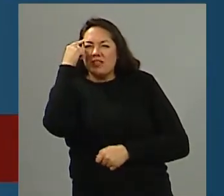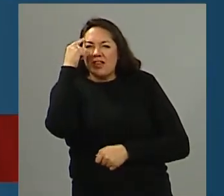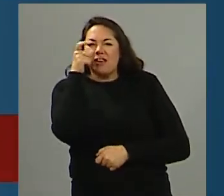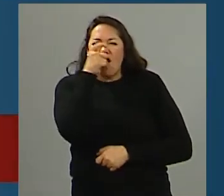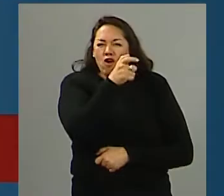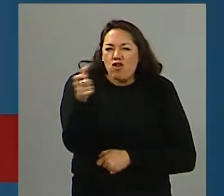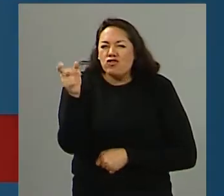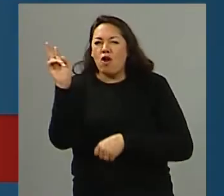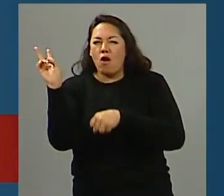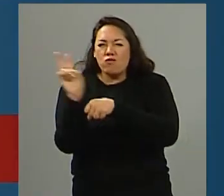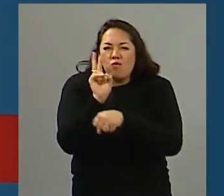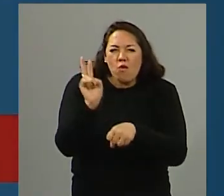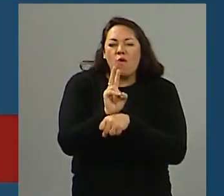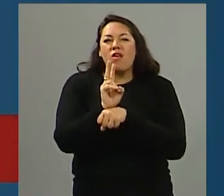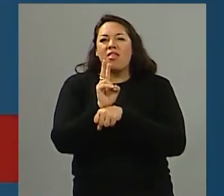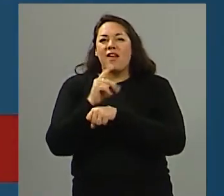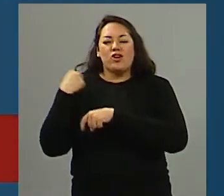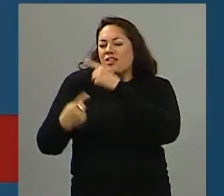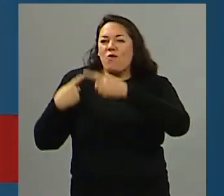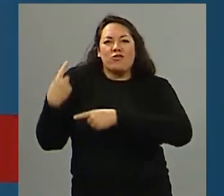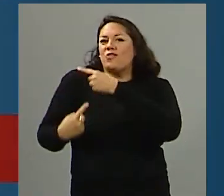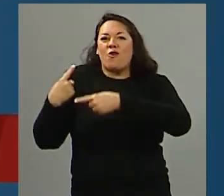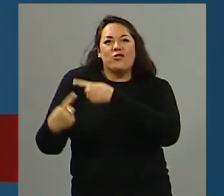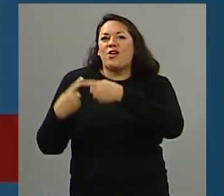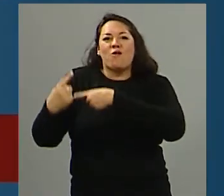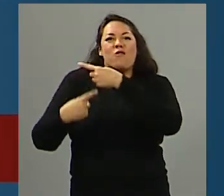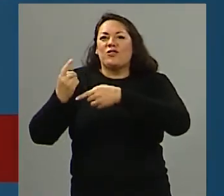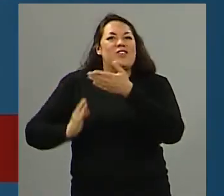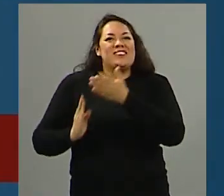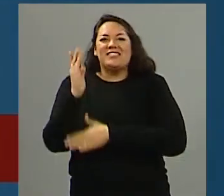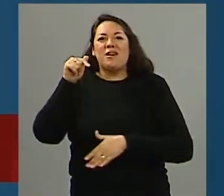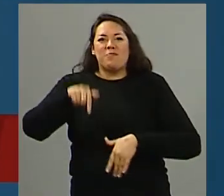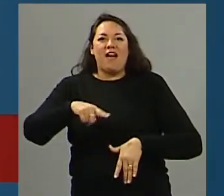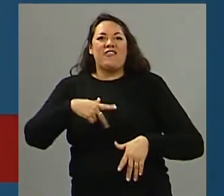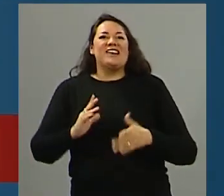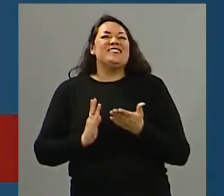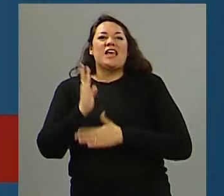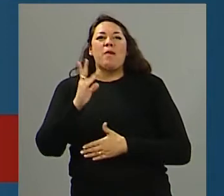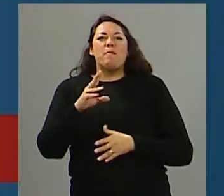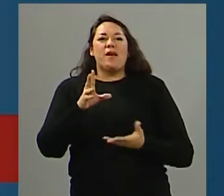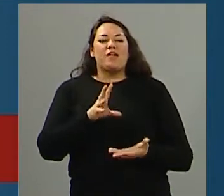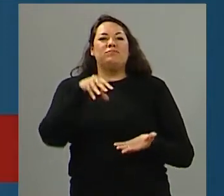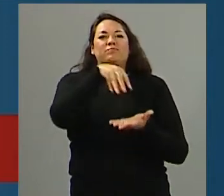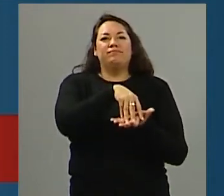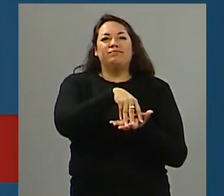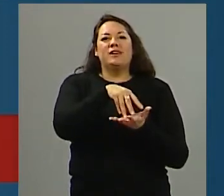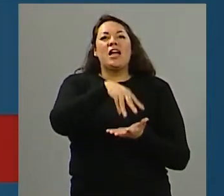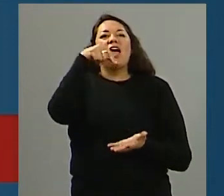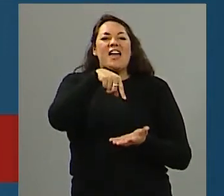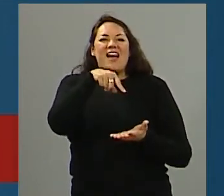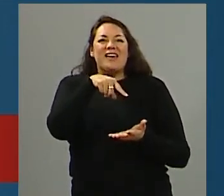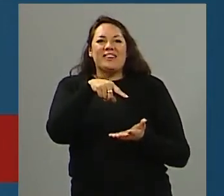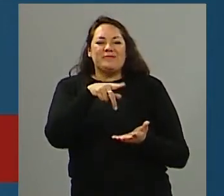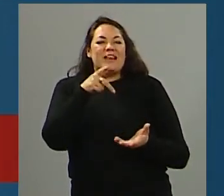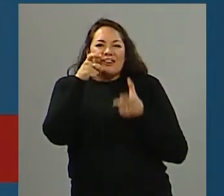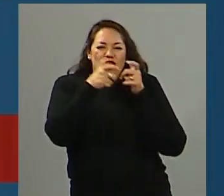fuerza de seguridad, y bueno, y no pararon, ¿no? Y Nueva York siguió siendo un blanco, evidentemente, para todo lo que tiene que ver